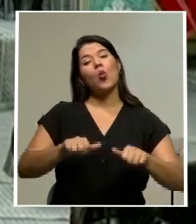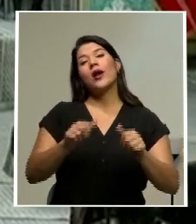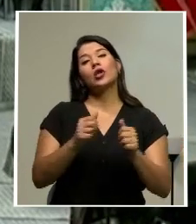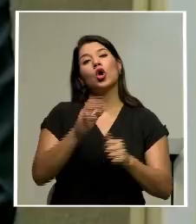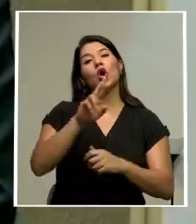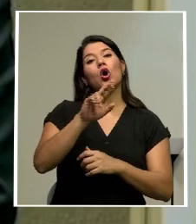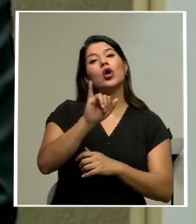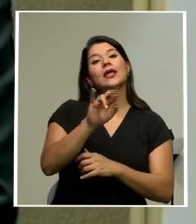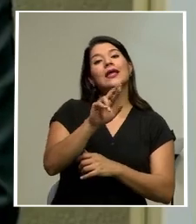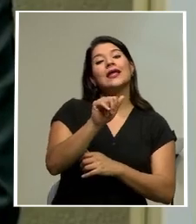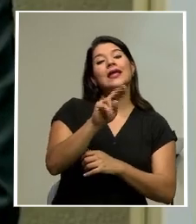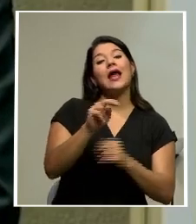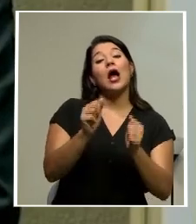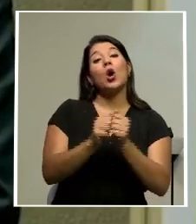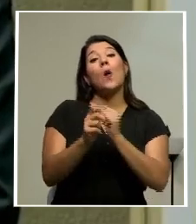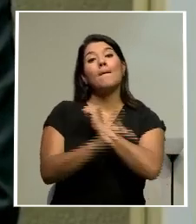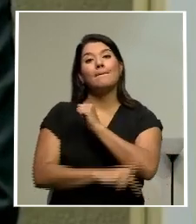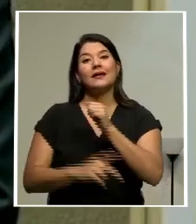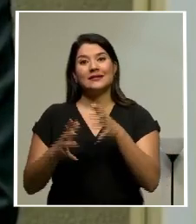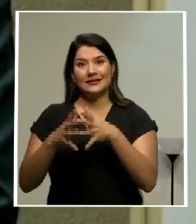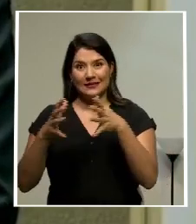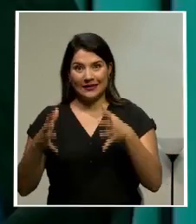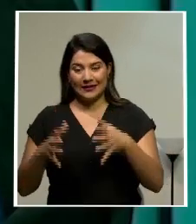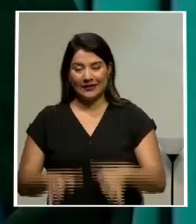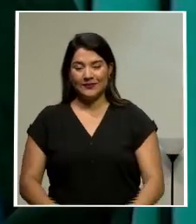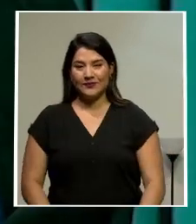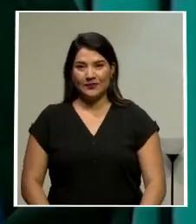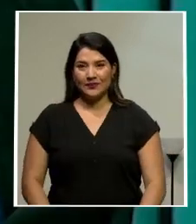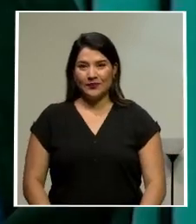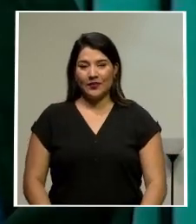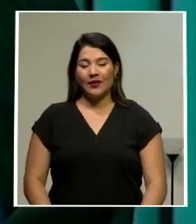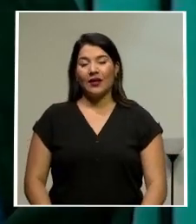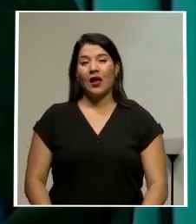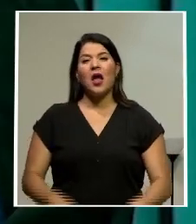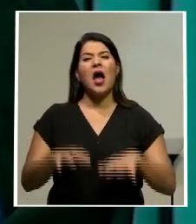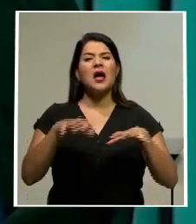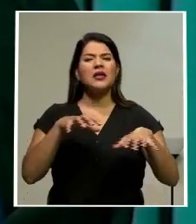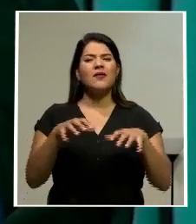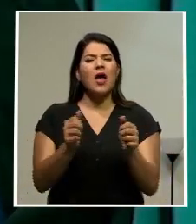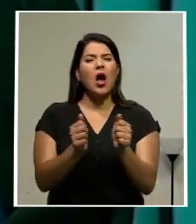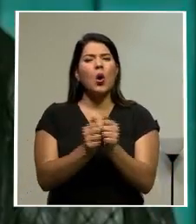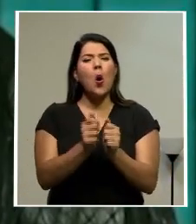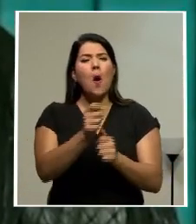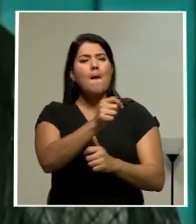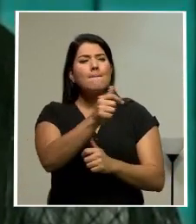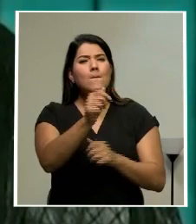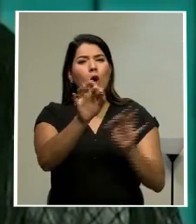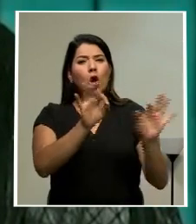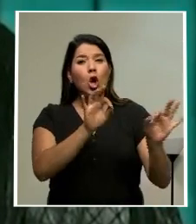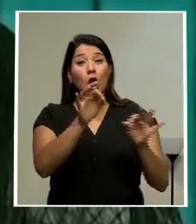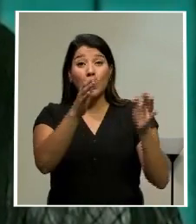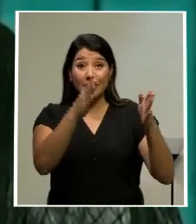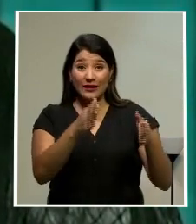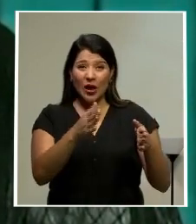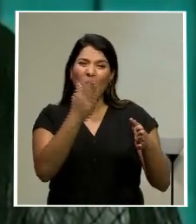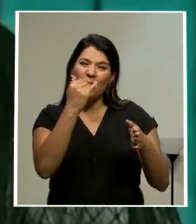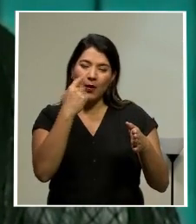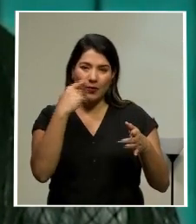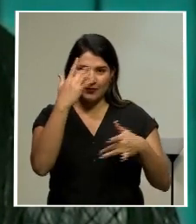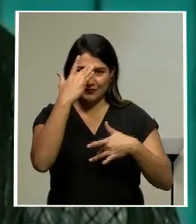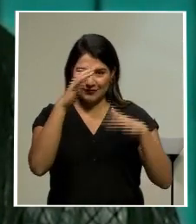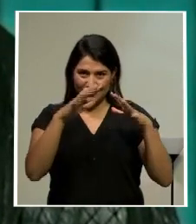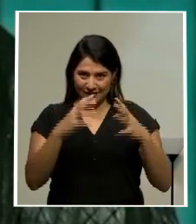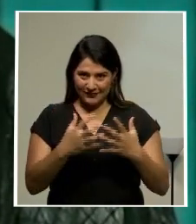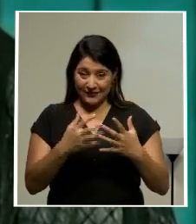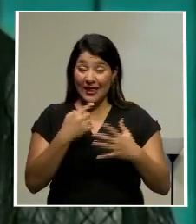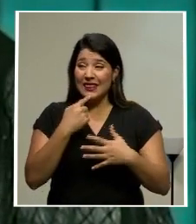y las grandes potencias tras años de tensión. En una ceremonia con pocos invitados debido a la pandemia de COVID-19, Raisi declaró